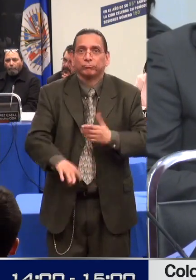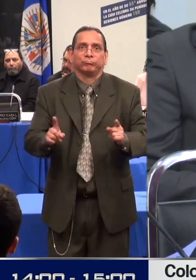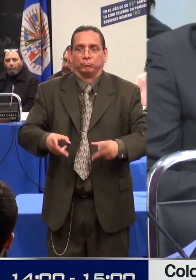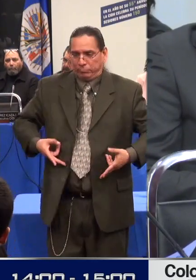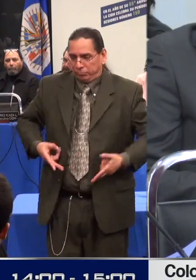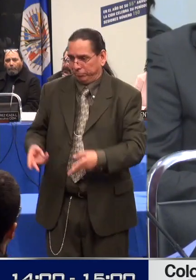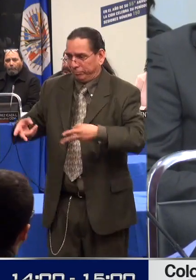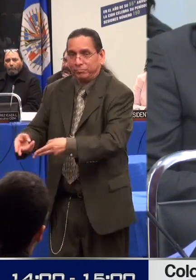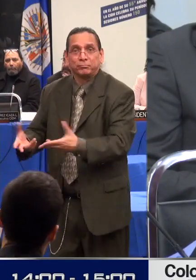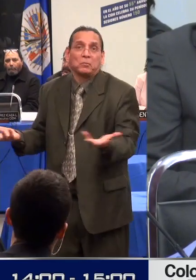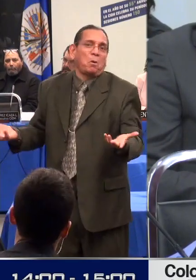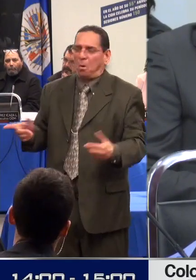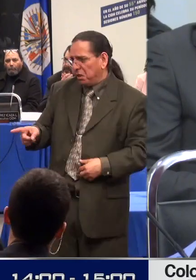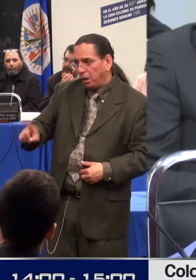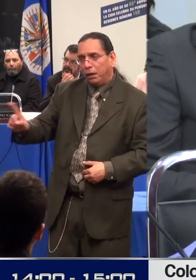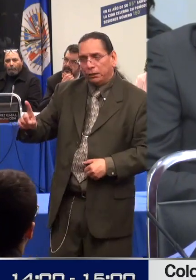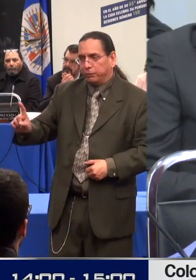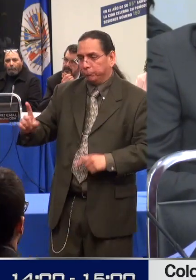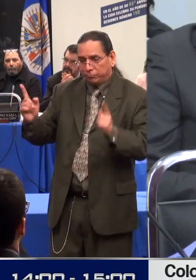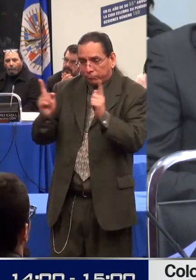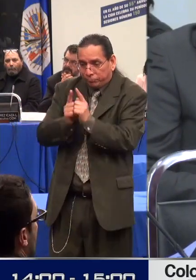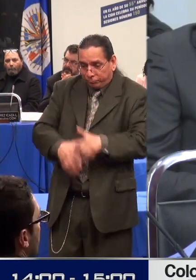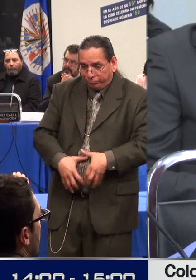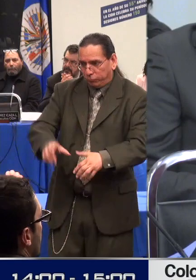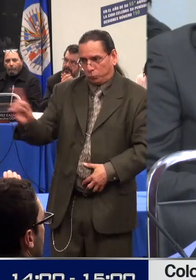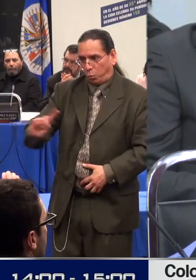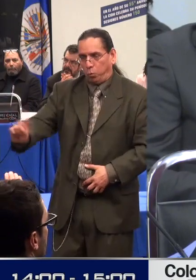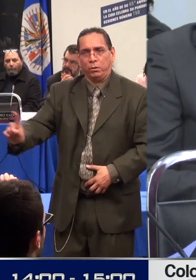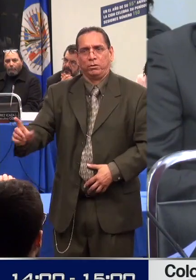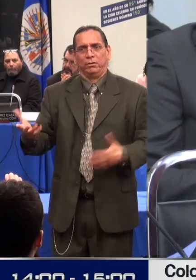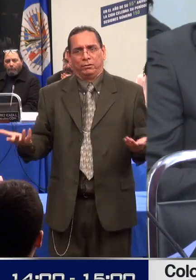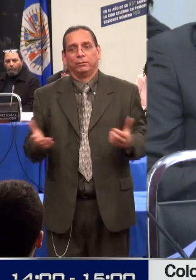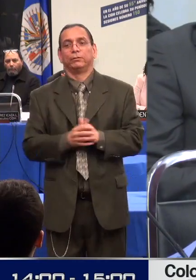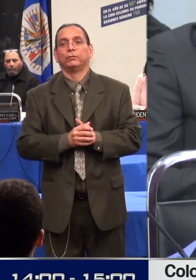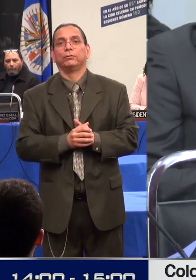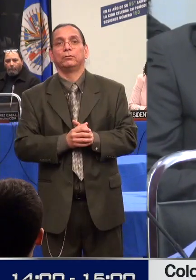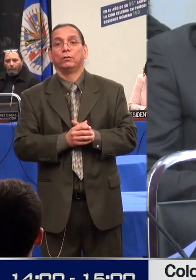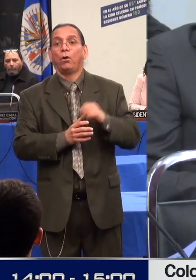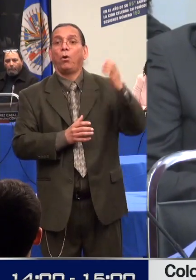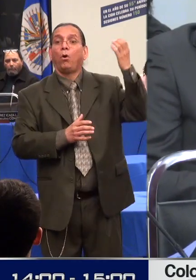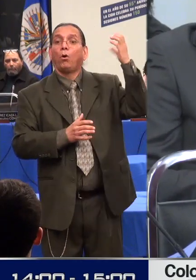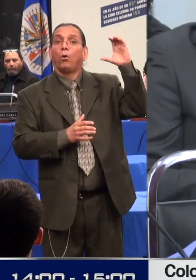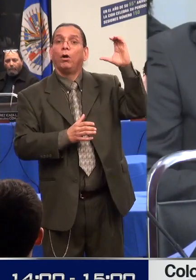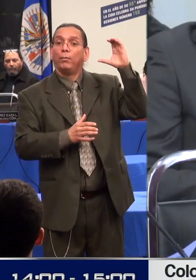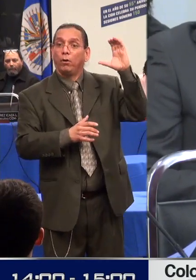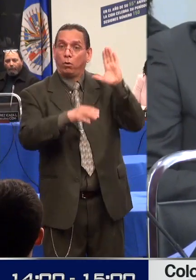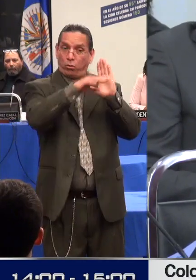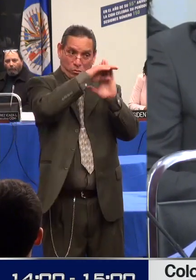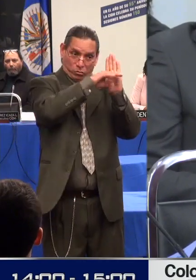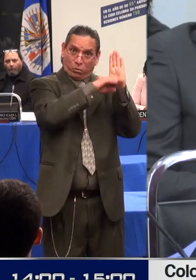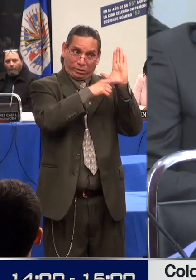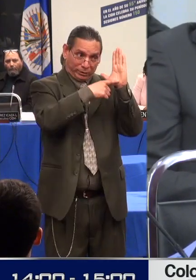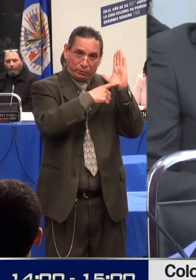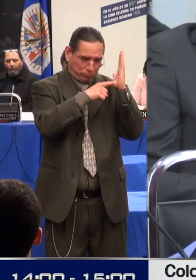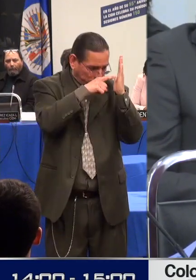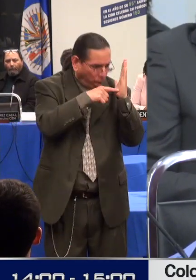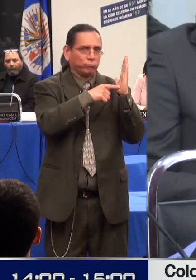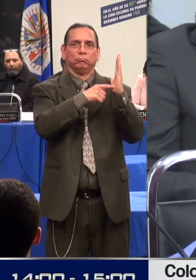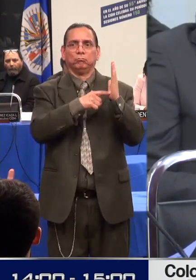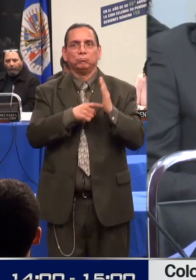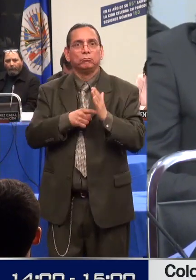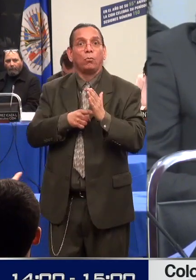personas con discapacidad mental absoluta y relativa y define como, comillas, quienes sufren de una